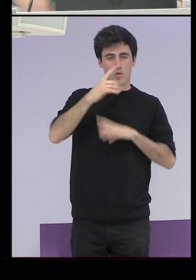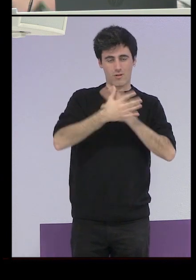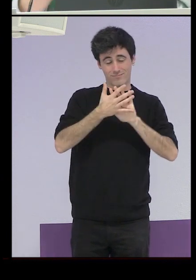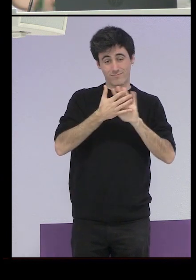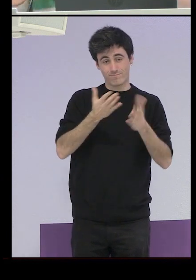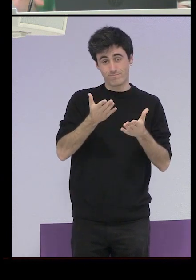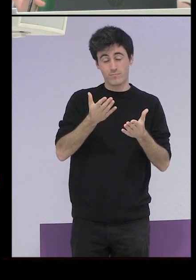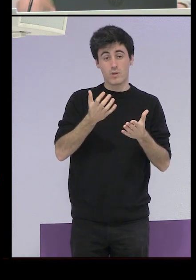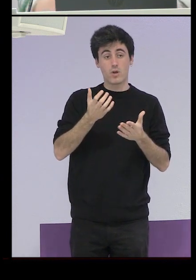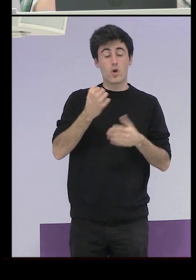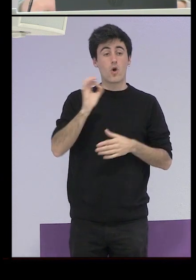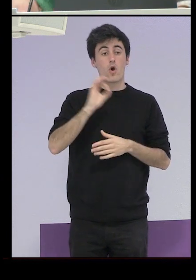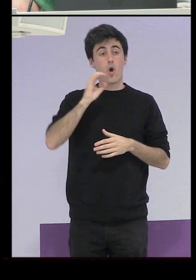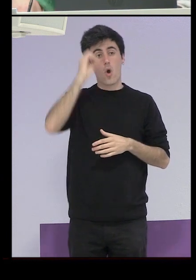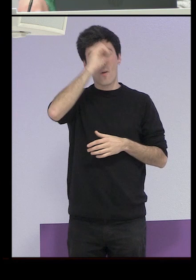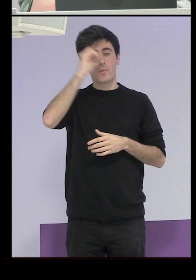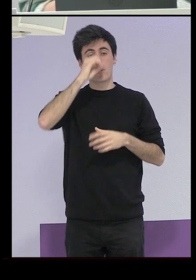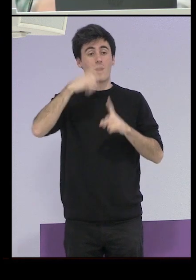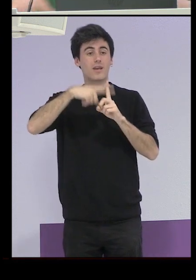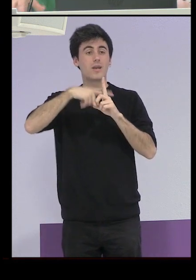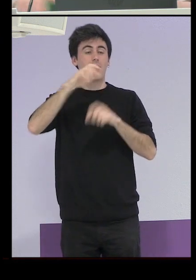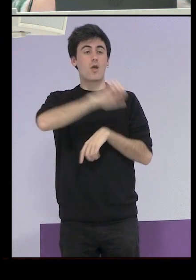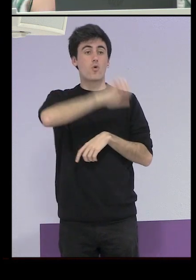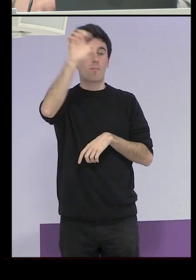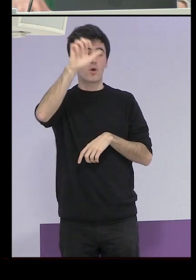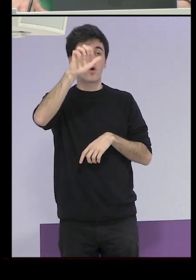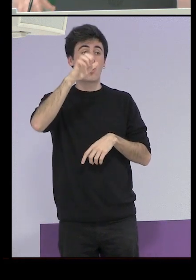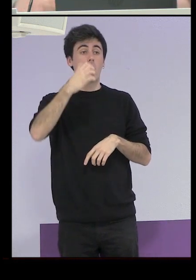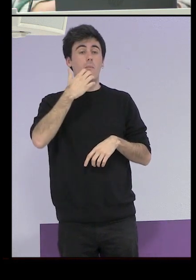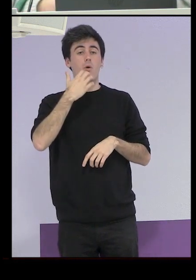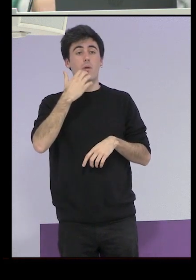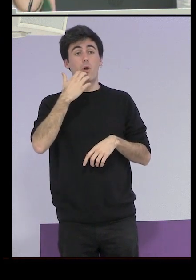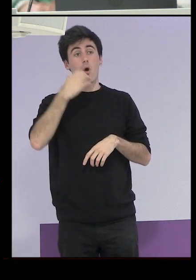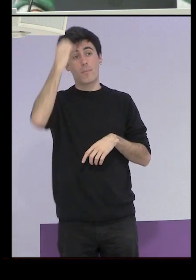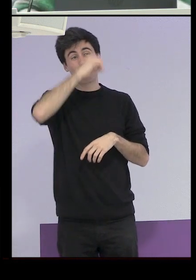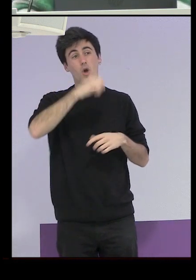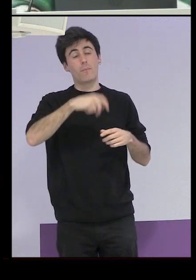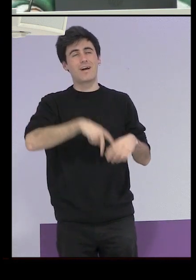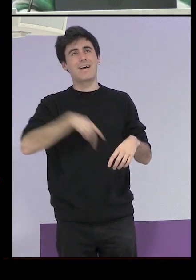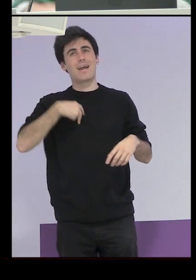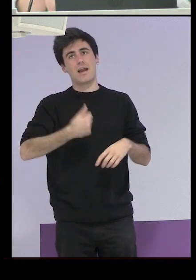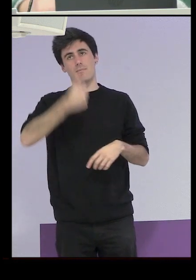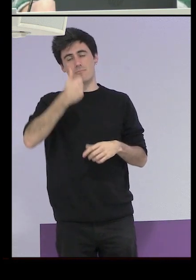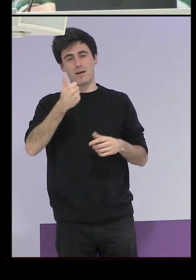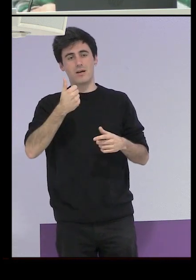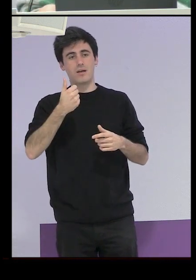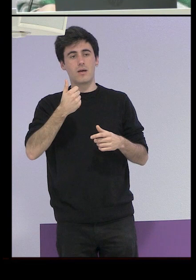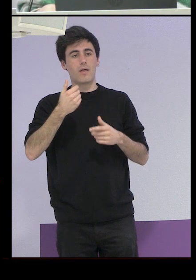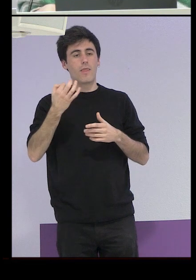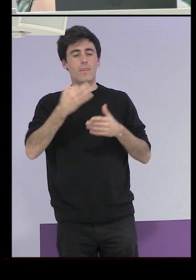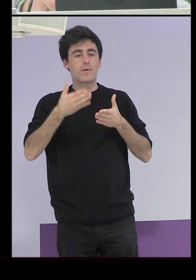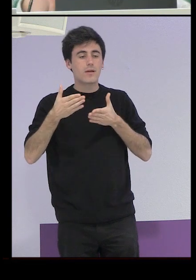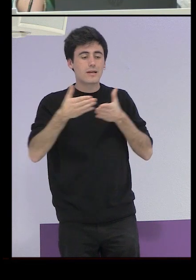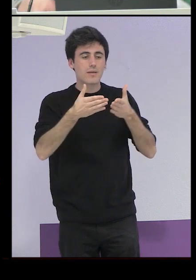donde la opinión, al menos a nivel europeo, la opinión más generalizada era que había que caminar hacia la